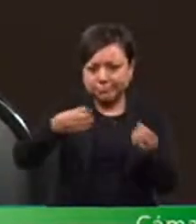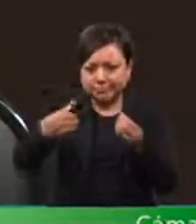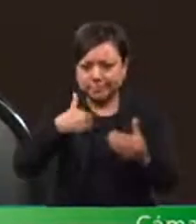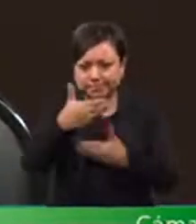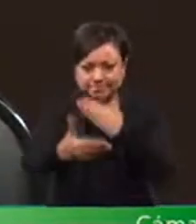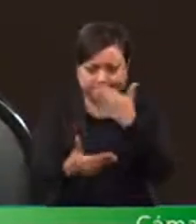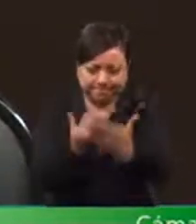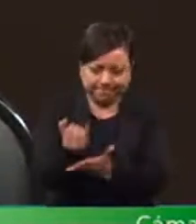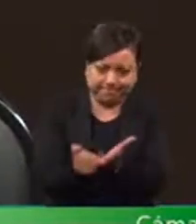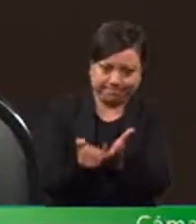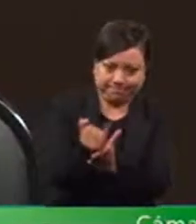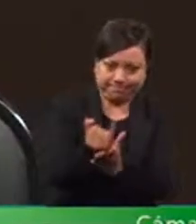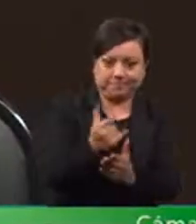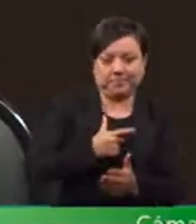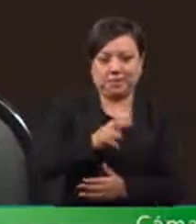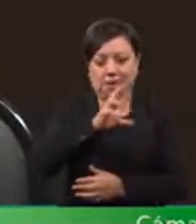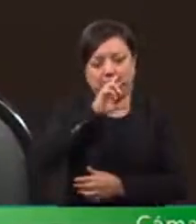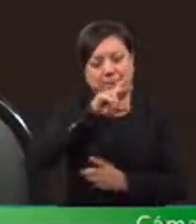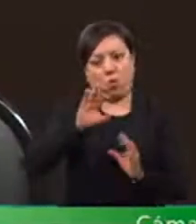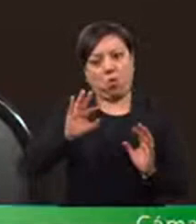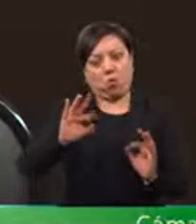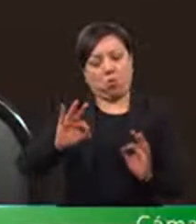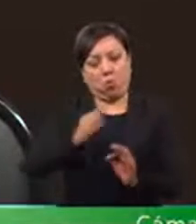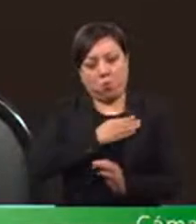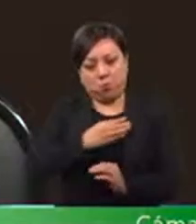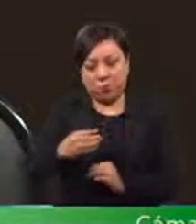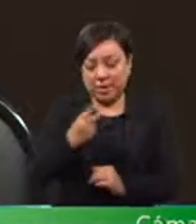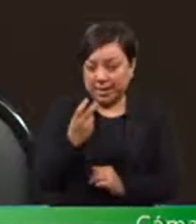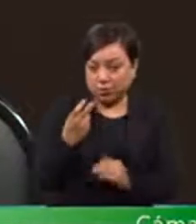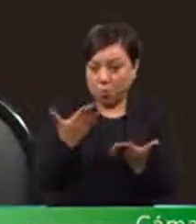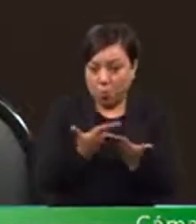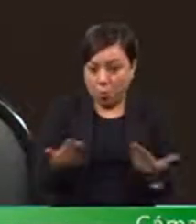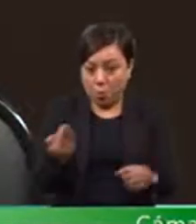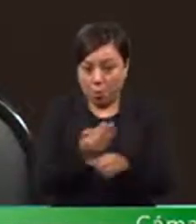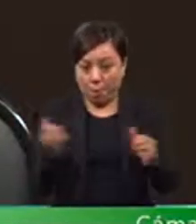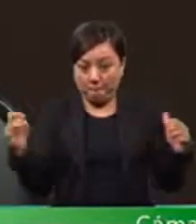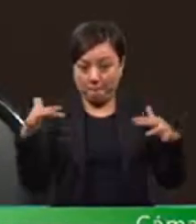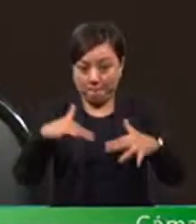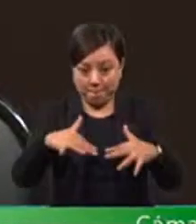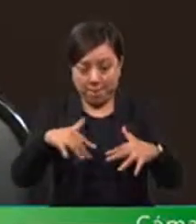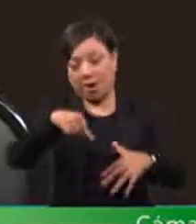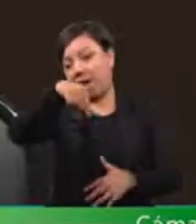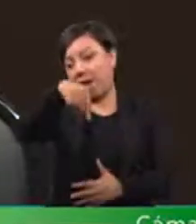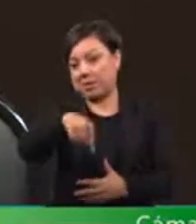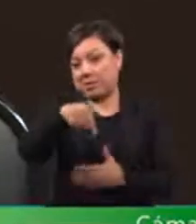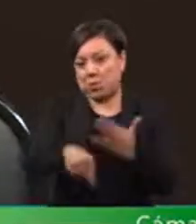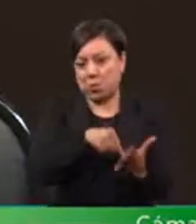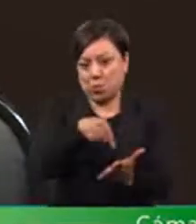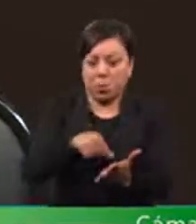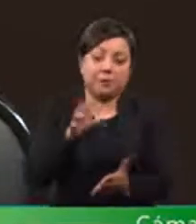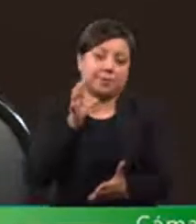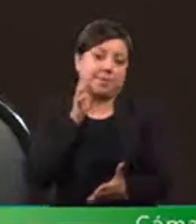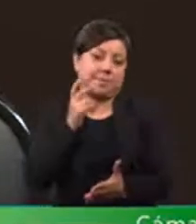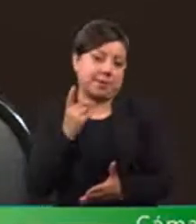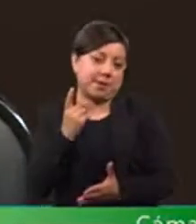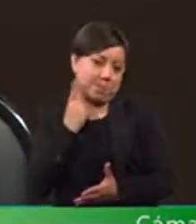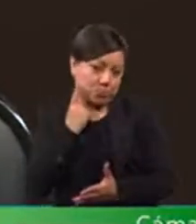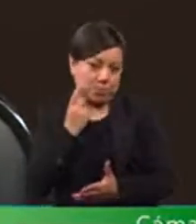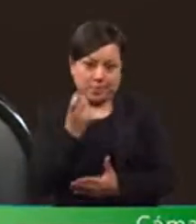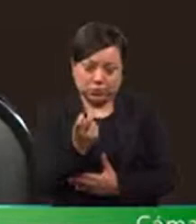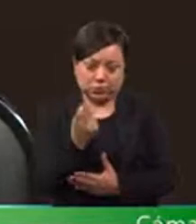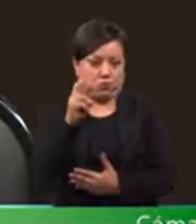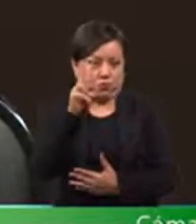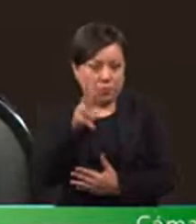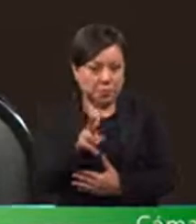decisiones. Y desafortunadamente, en esta Cámara he escuchado que muchos